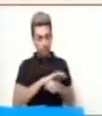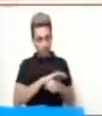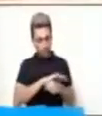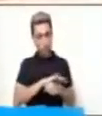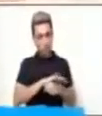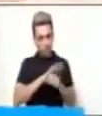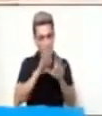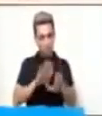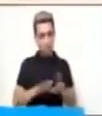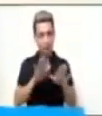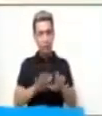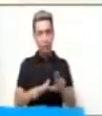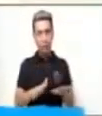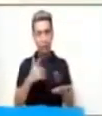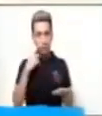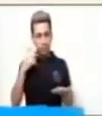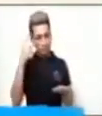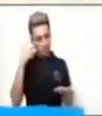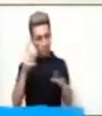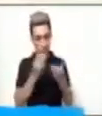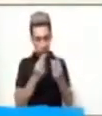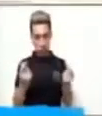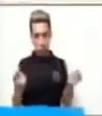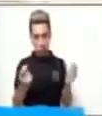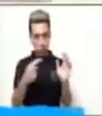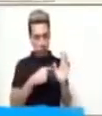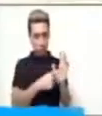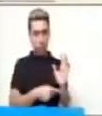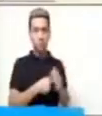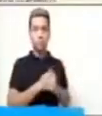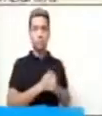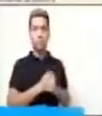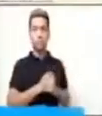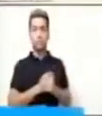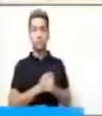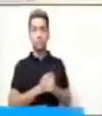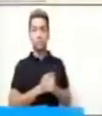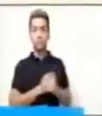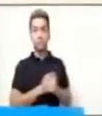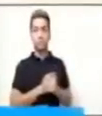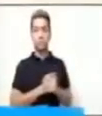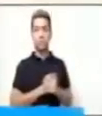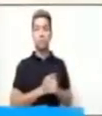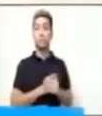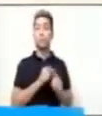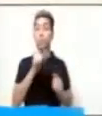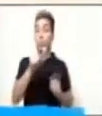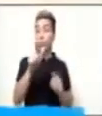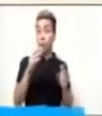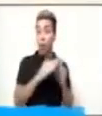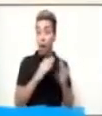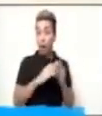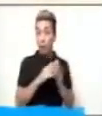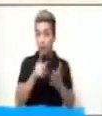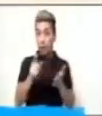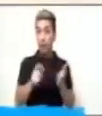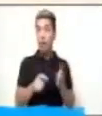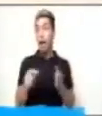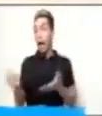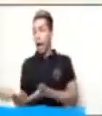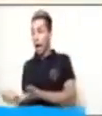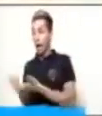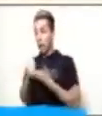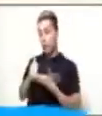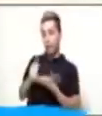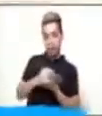tratemos de resolver los acertijos. Si en casa alguien está tomando nota por ti, es